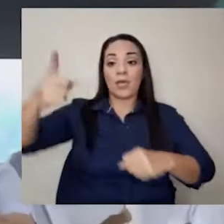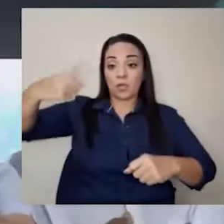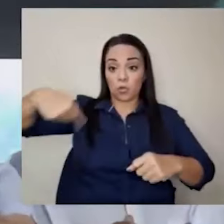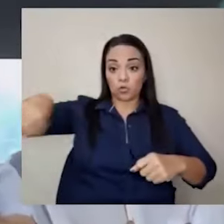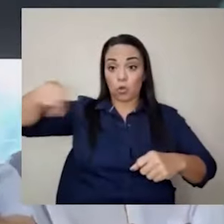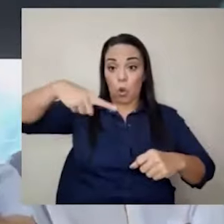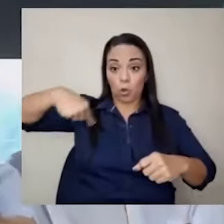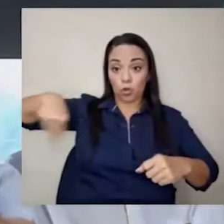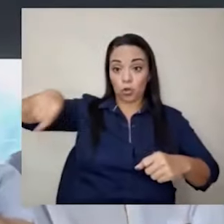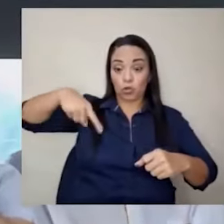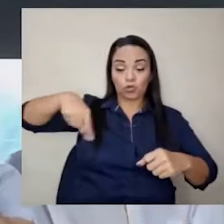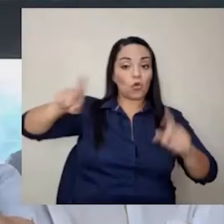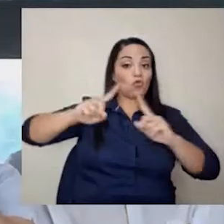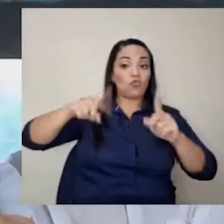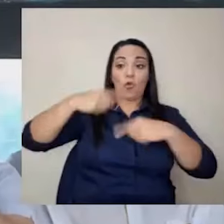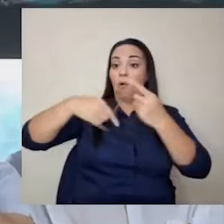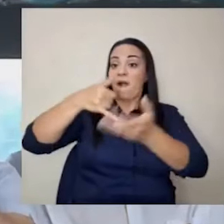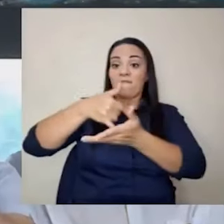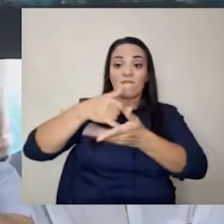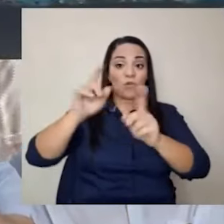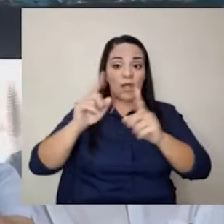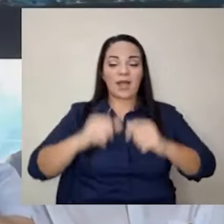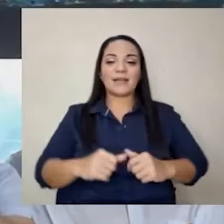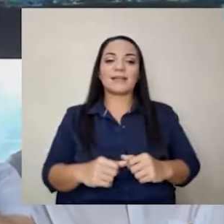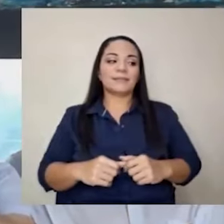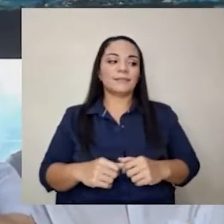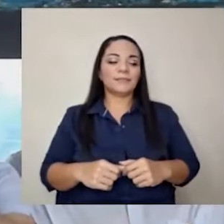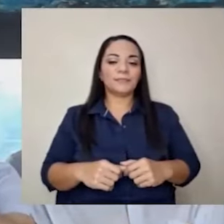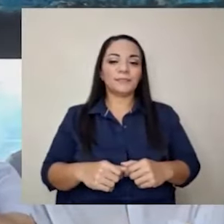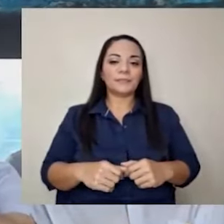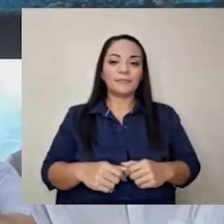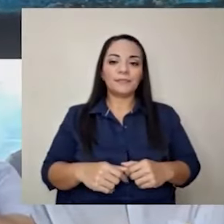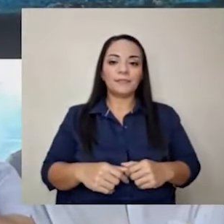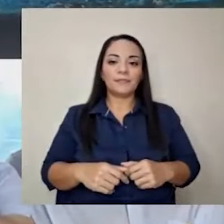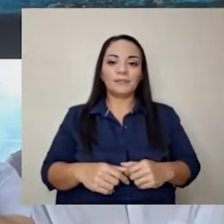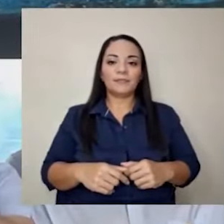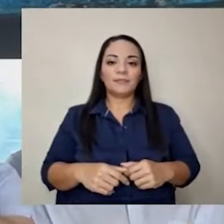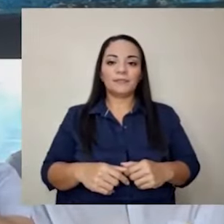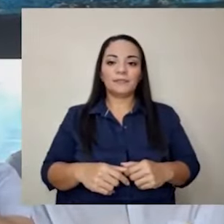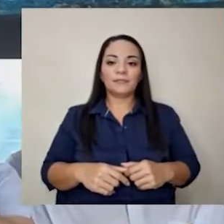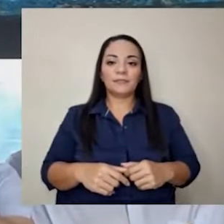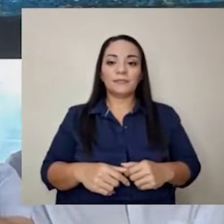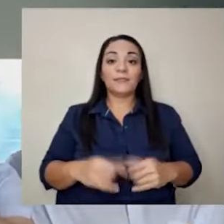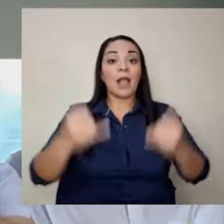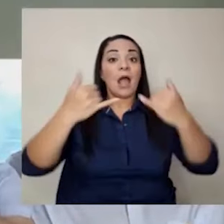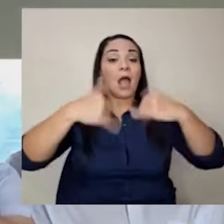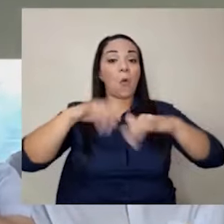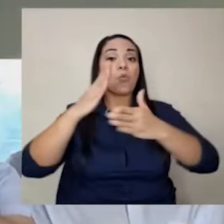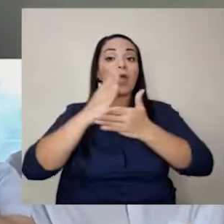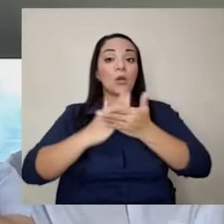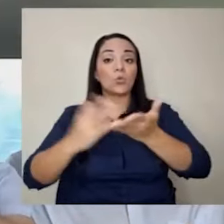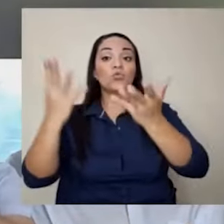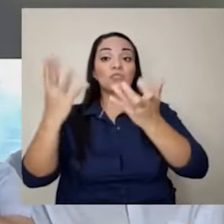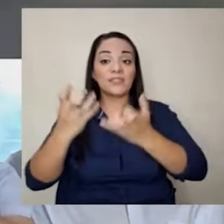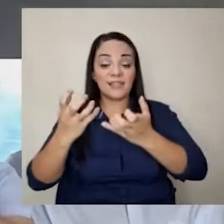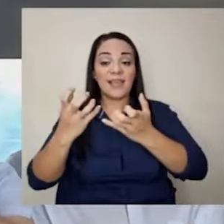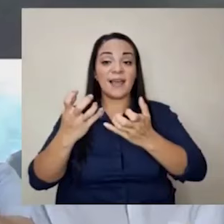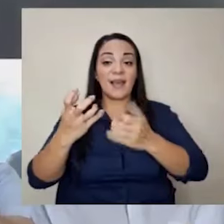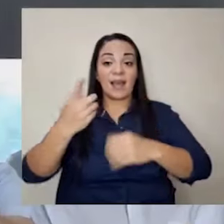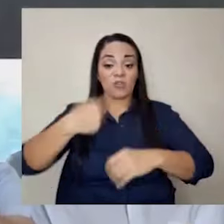no vamos a aflojar. Aunque nos quieran silenciar y detener,